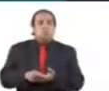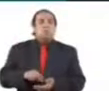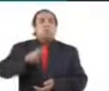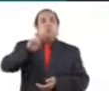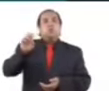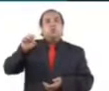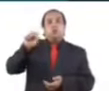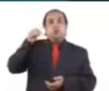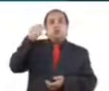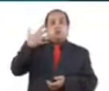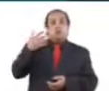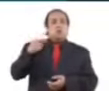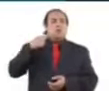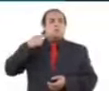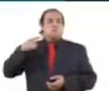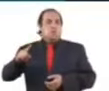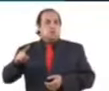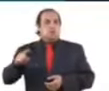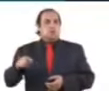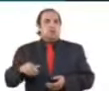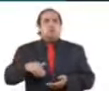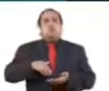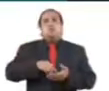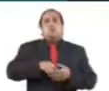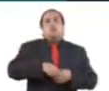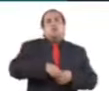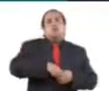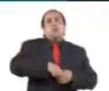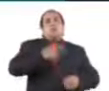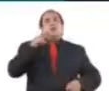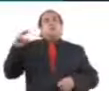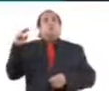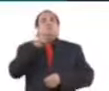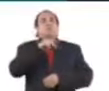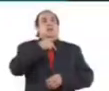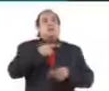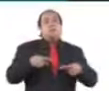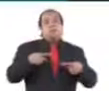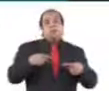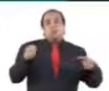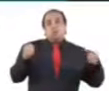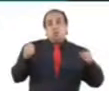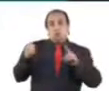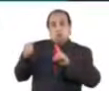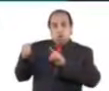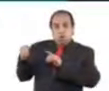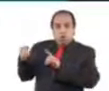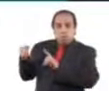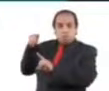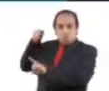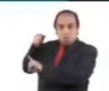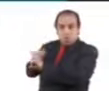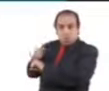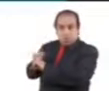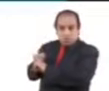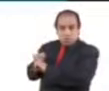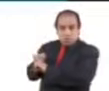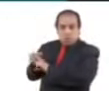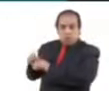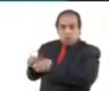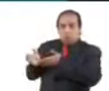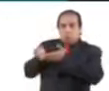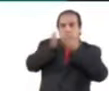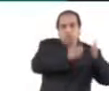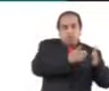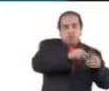265 órdenes de desocupación inmediata por parte del agresor, de la víctima, independientemente